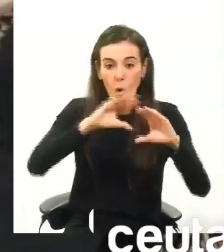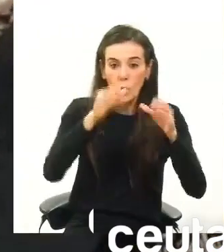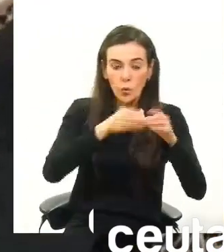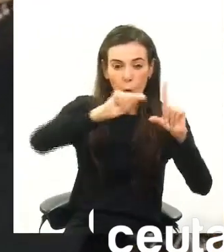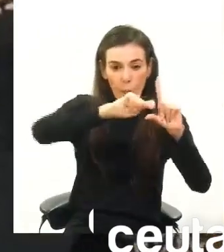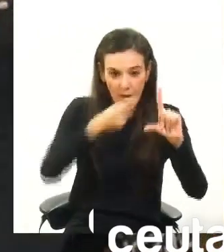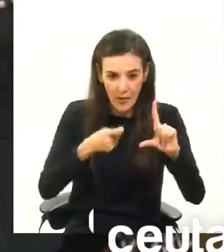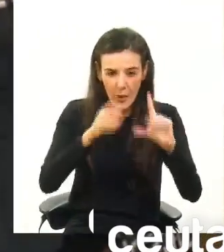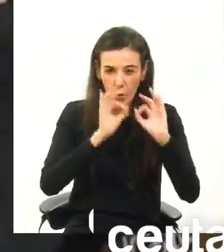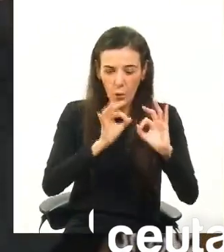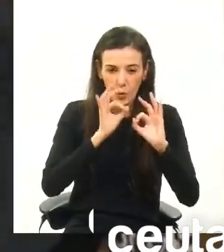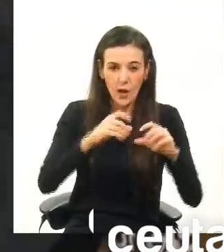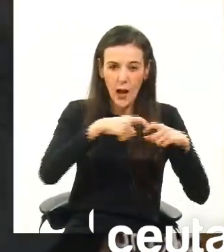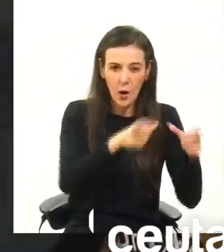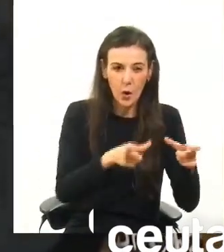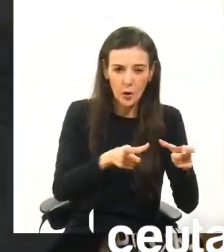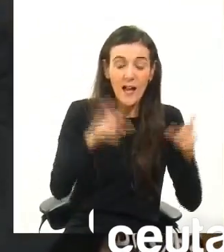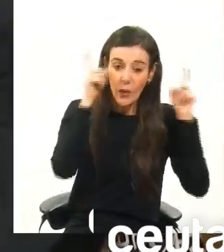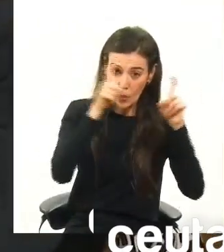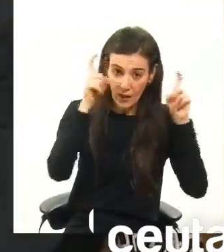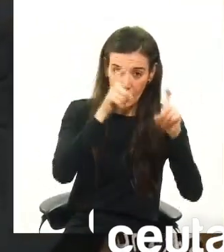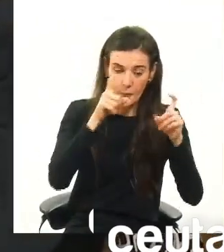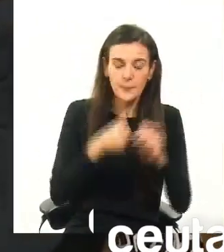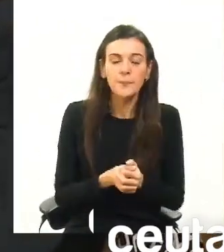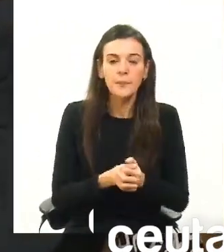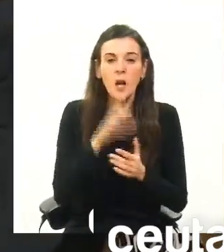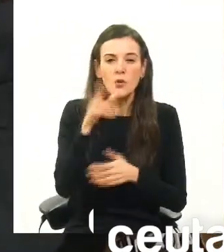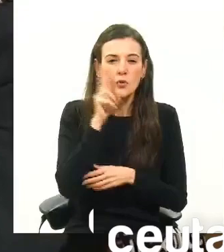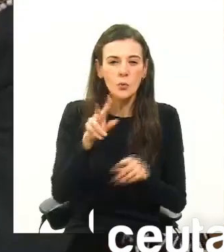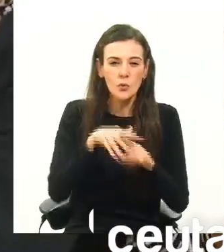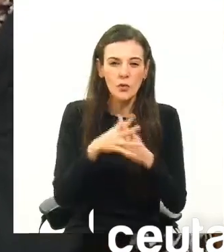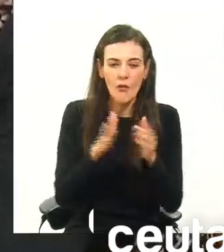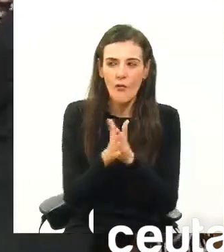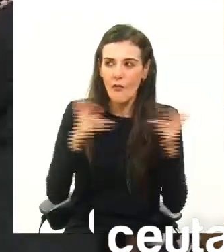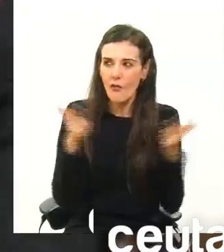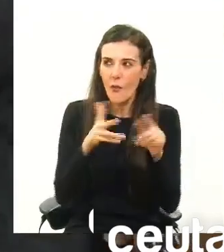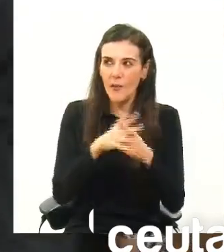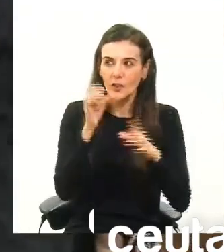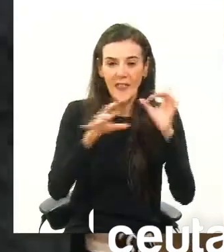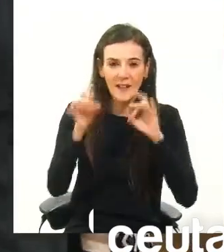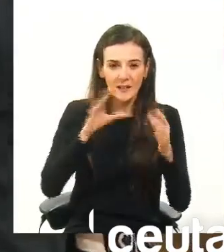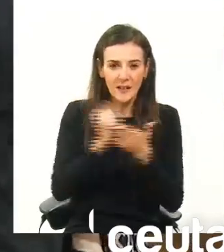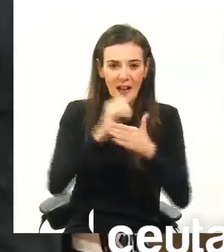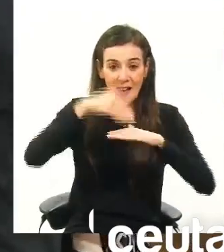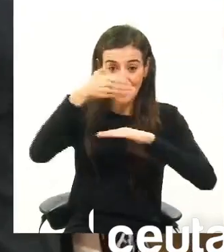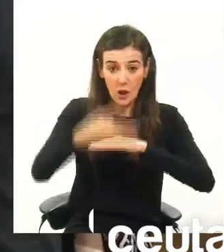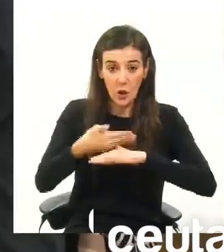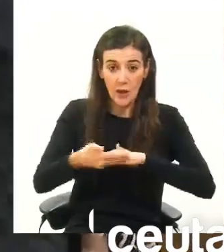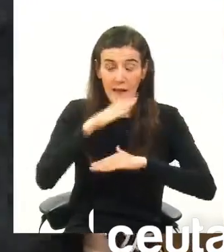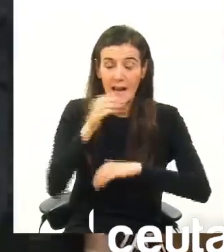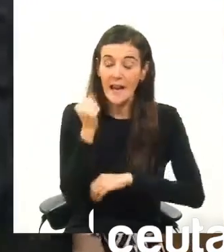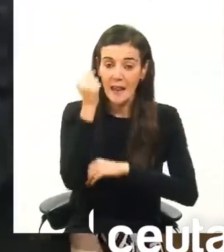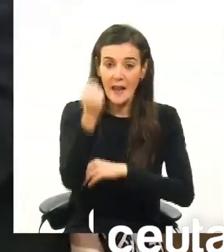y más en concreto en el apartado de educación, se encuentra el fomento de actividades extraescolares y de